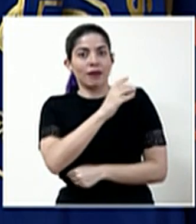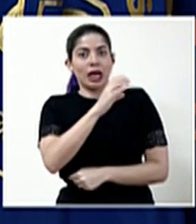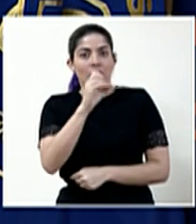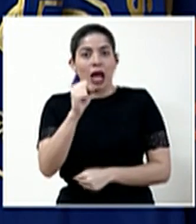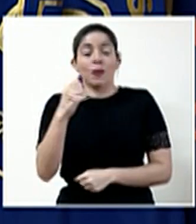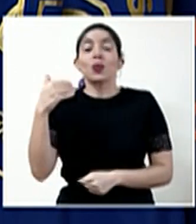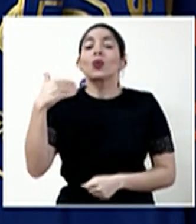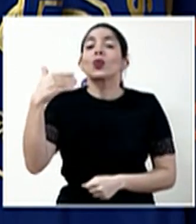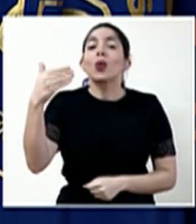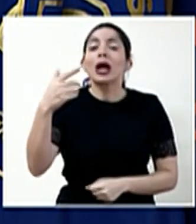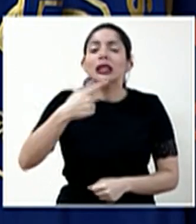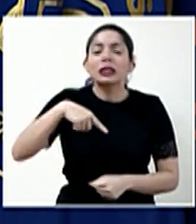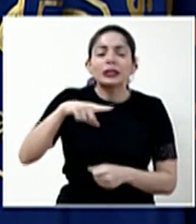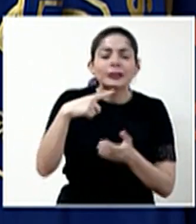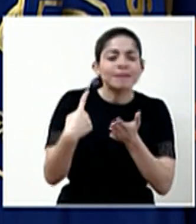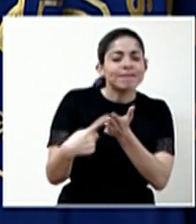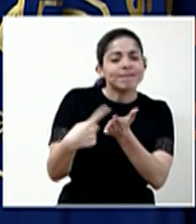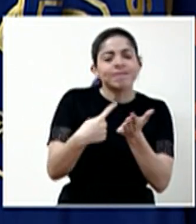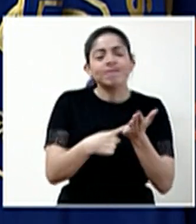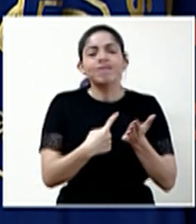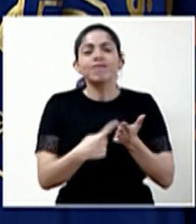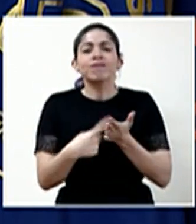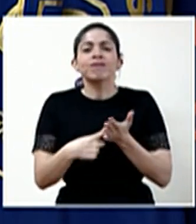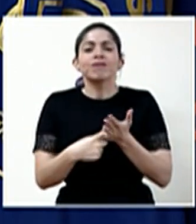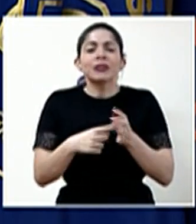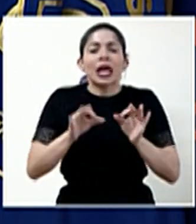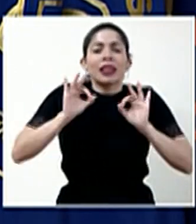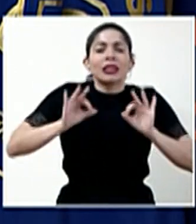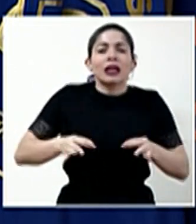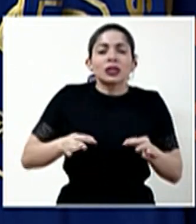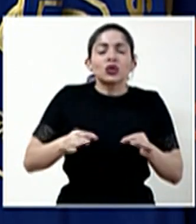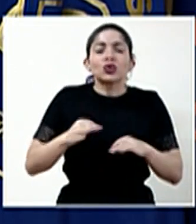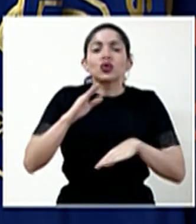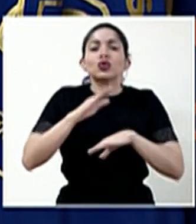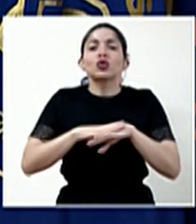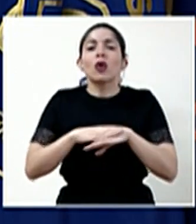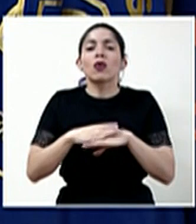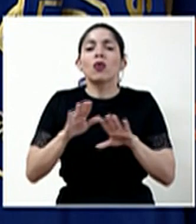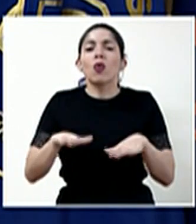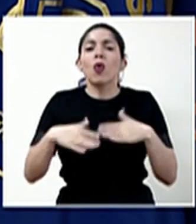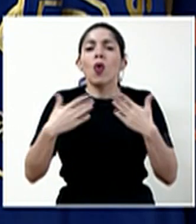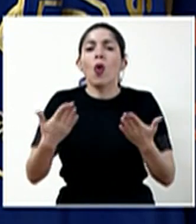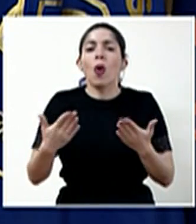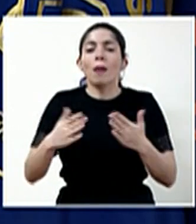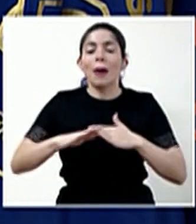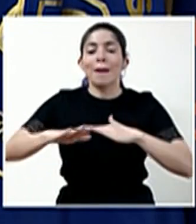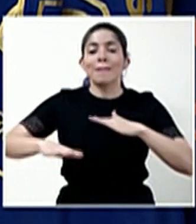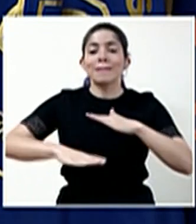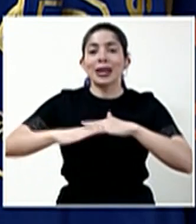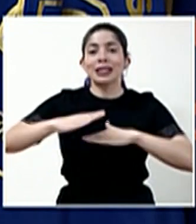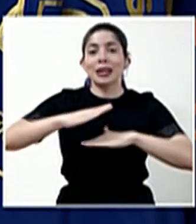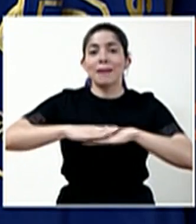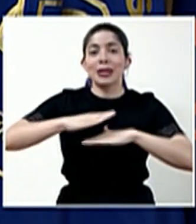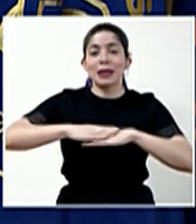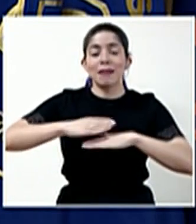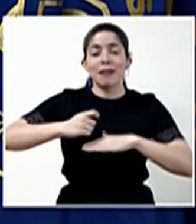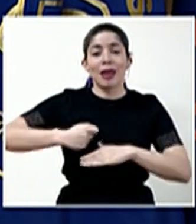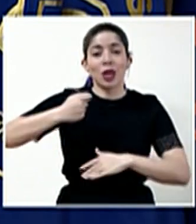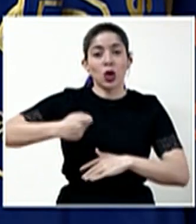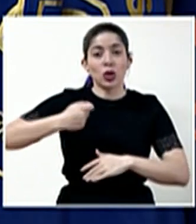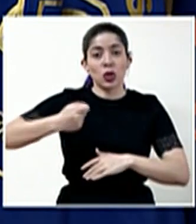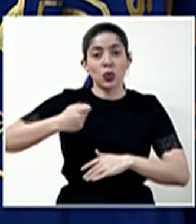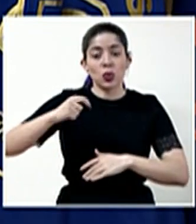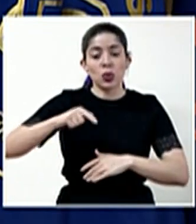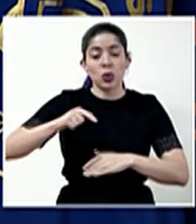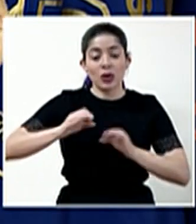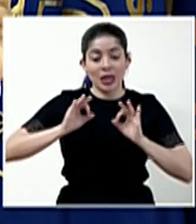cuando estábamos decidiendo o tomando la decisión sobre la reducción en la base mínima contributiva. Así